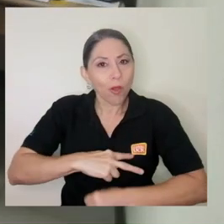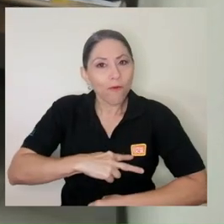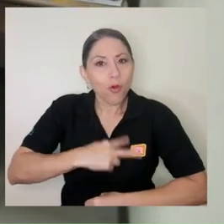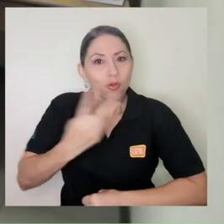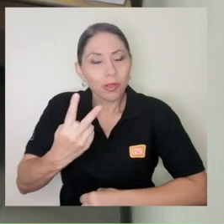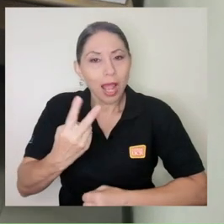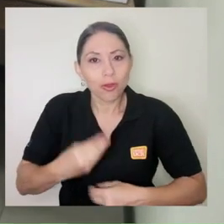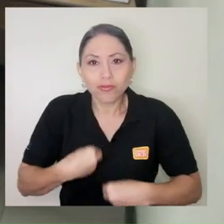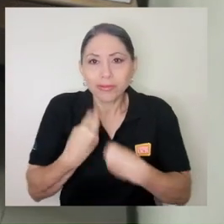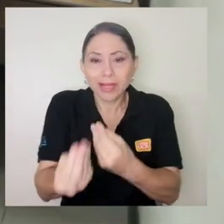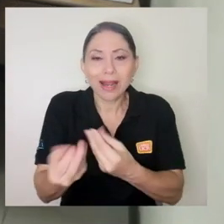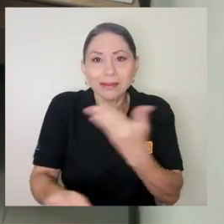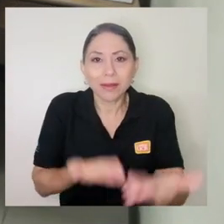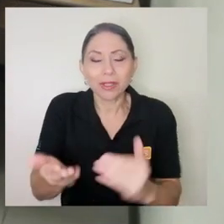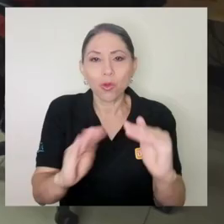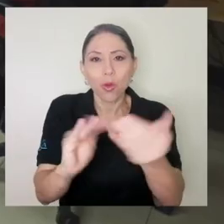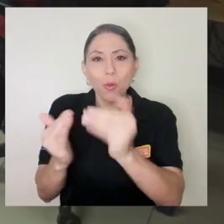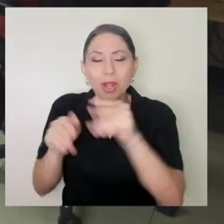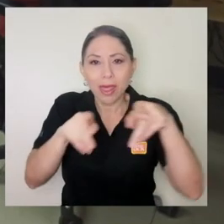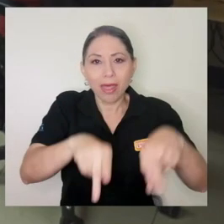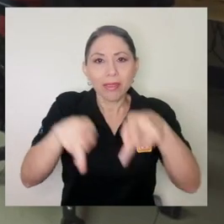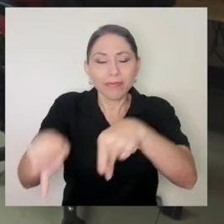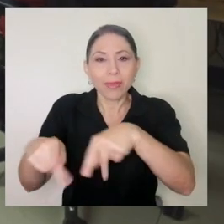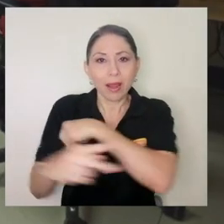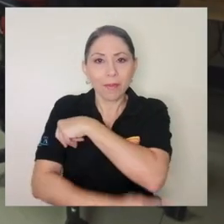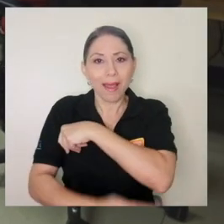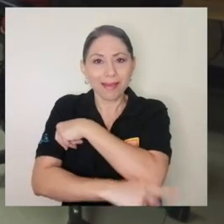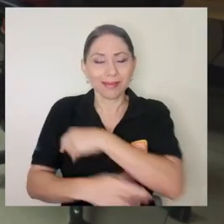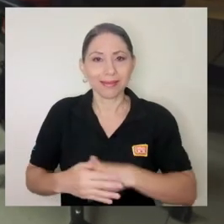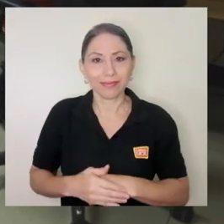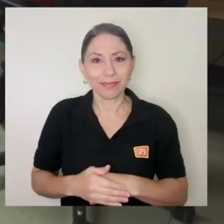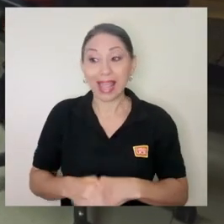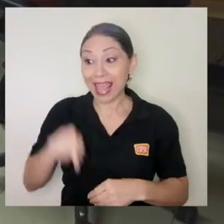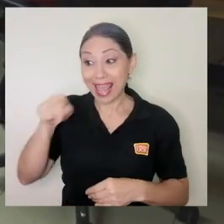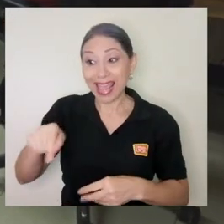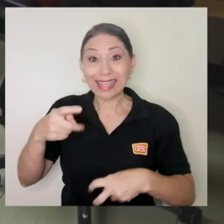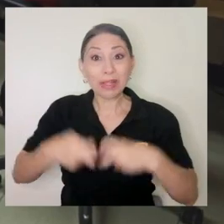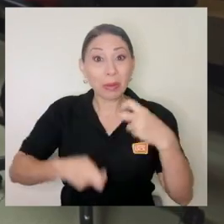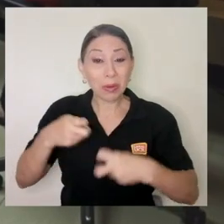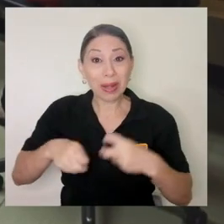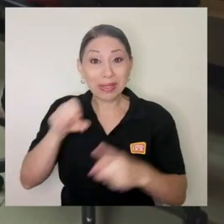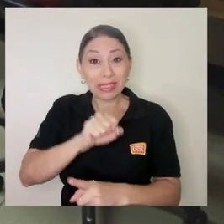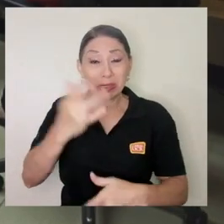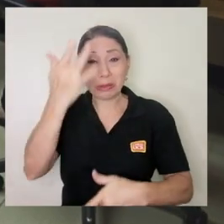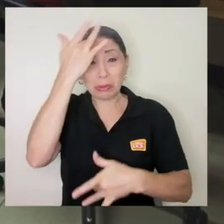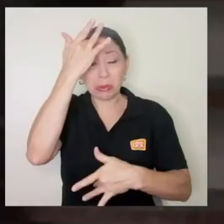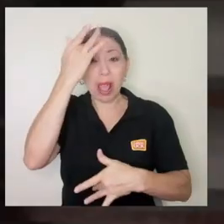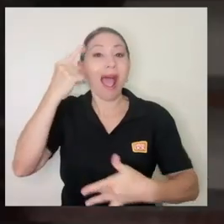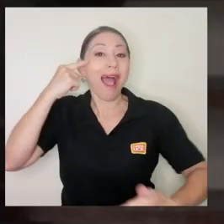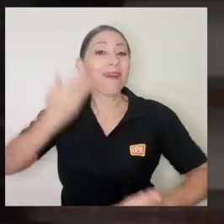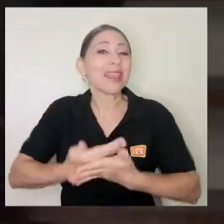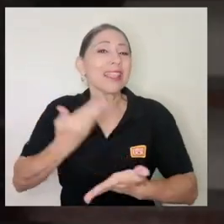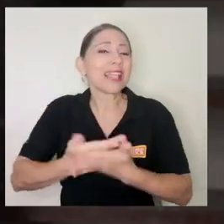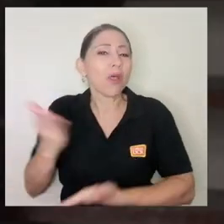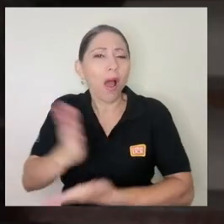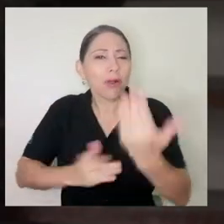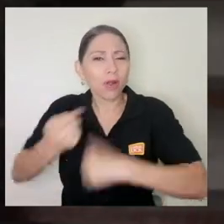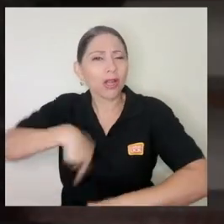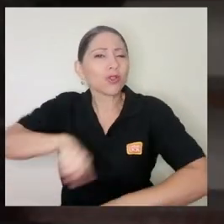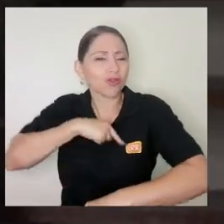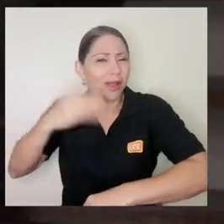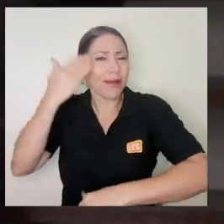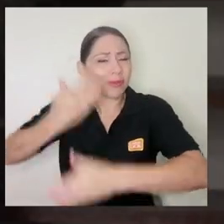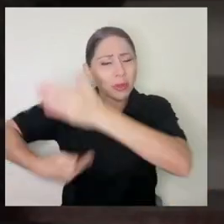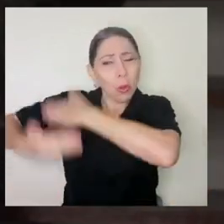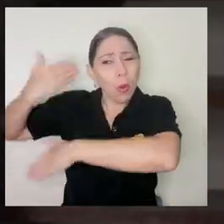servicio voluntario a la comunidad y al país. Yo creo que también parte de lo que esta crisis ha evidenciado es algo que sabemos hace mucho tiempo